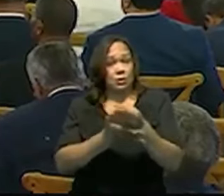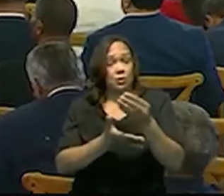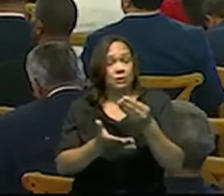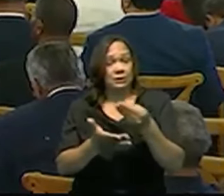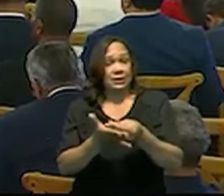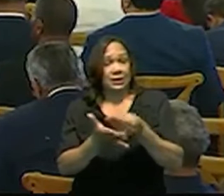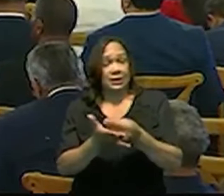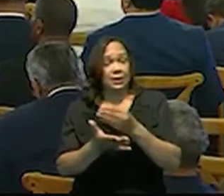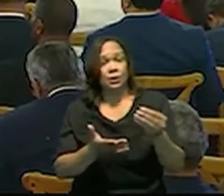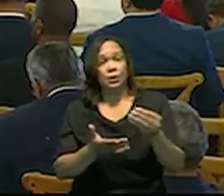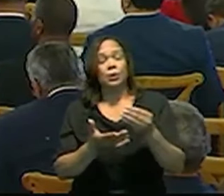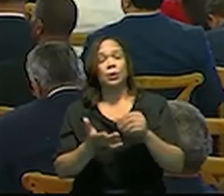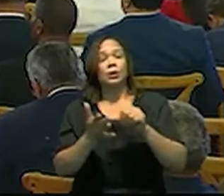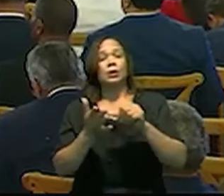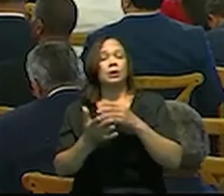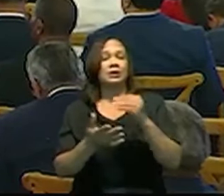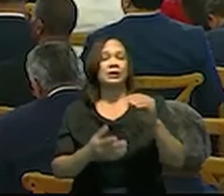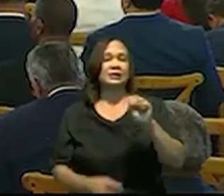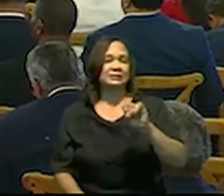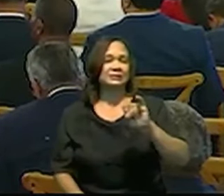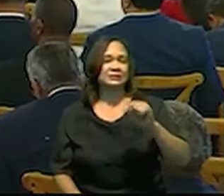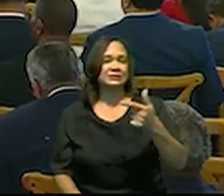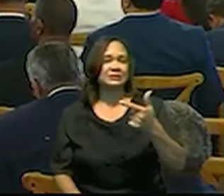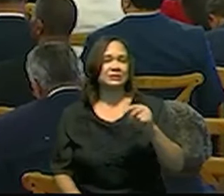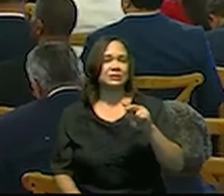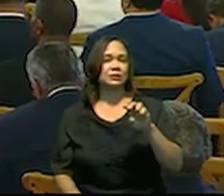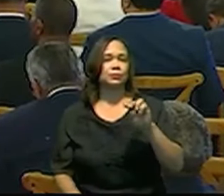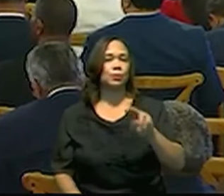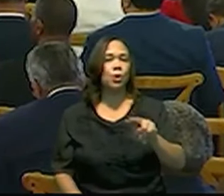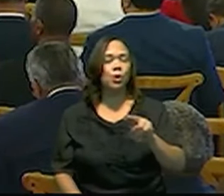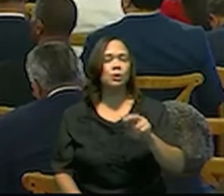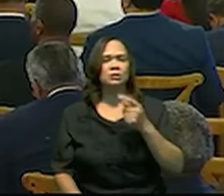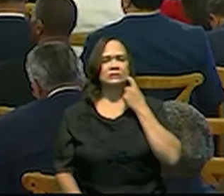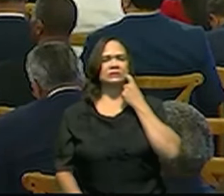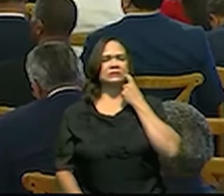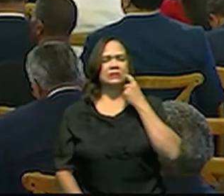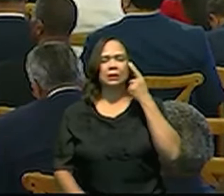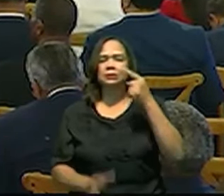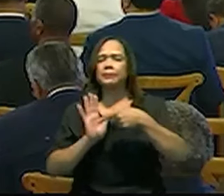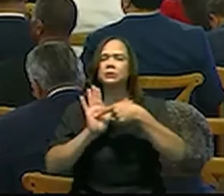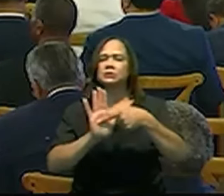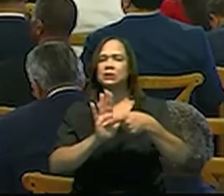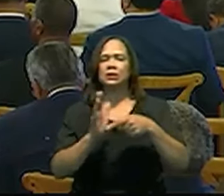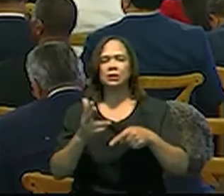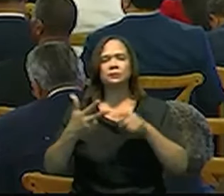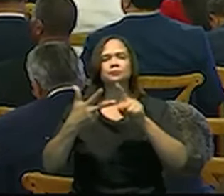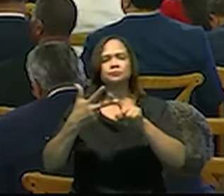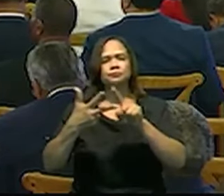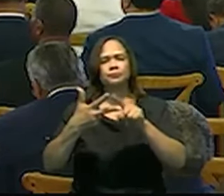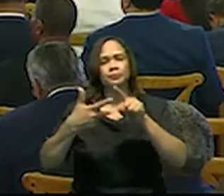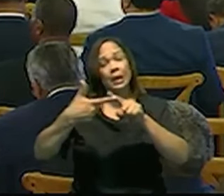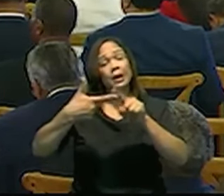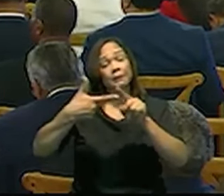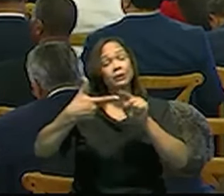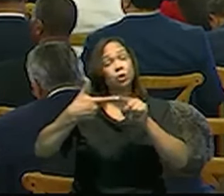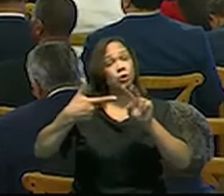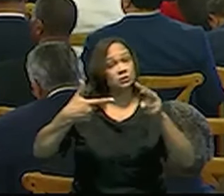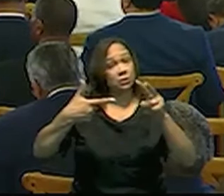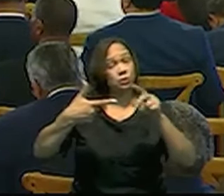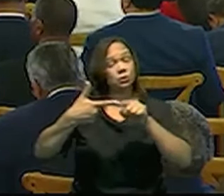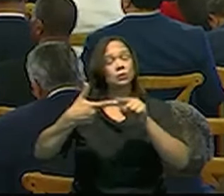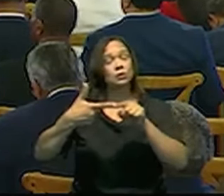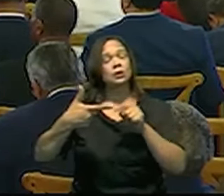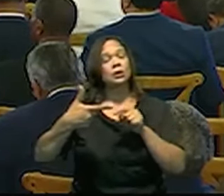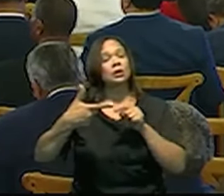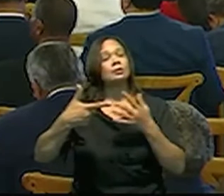tiene que ver con lo que Sigmund acaba de presentar, que es una reforma del